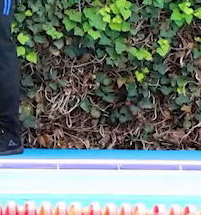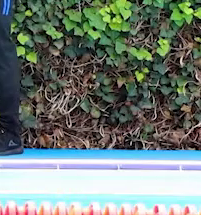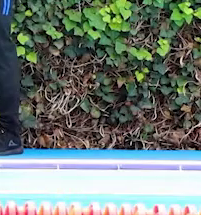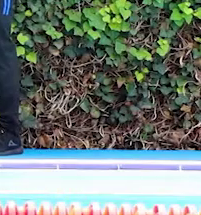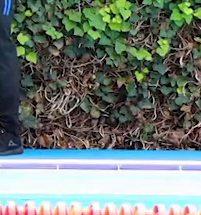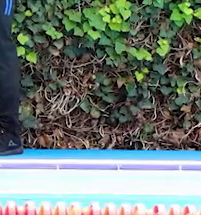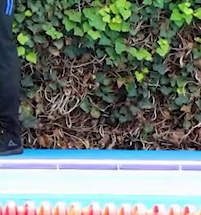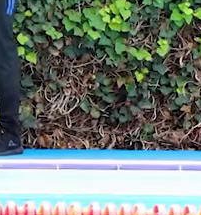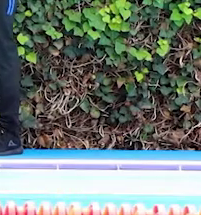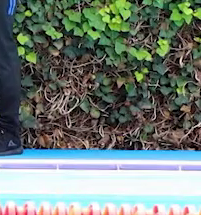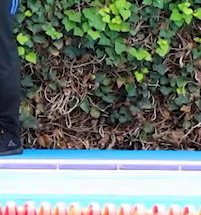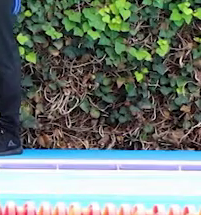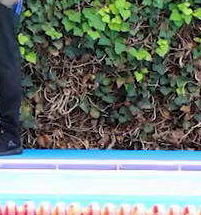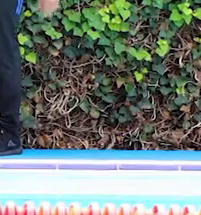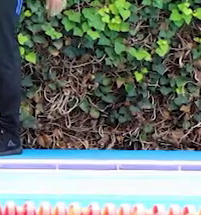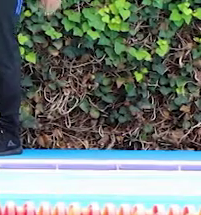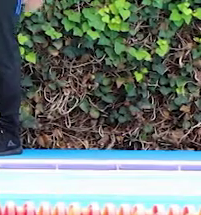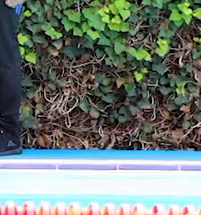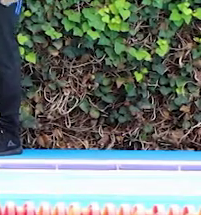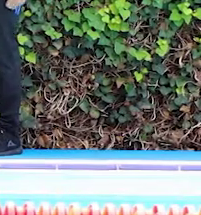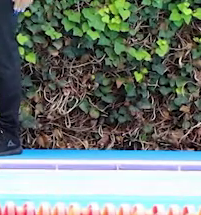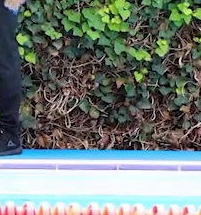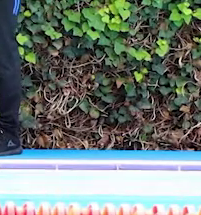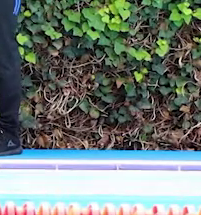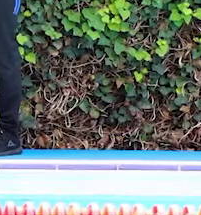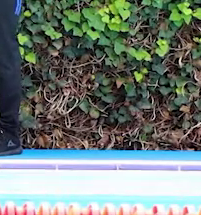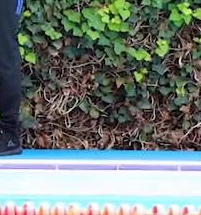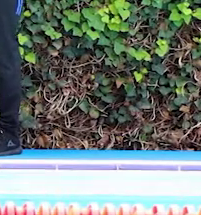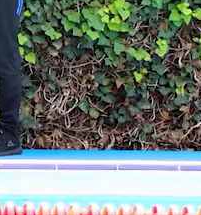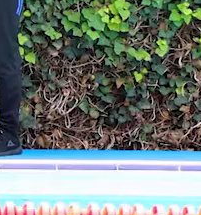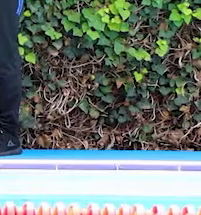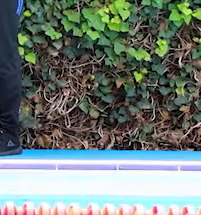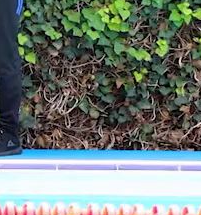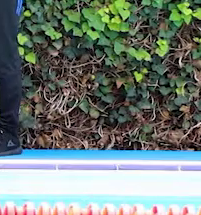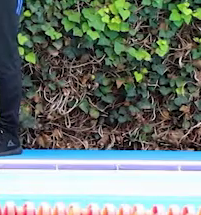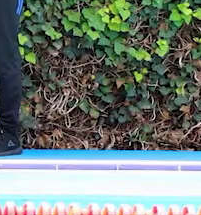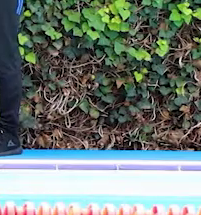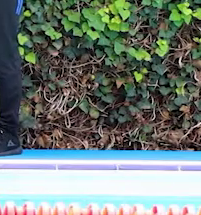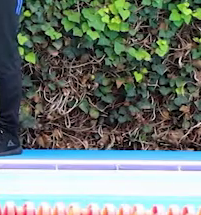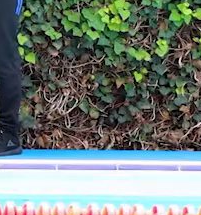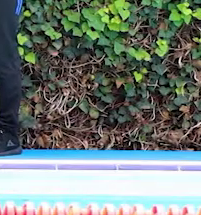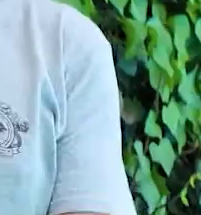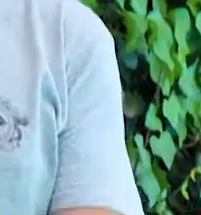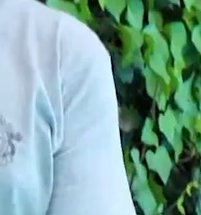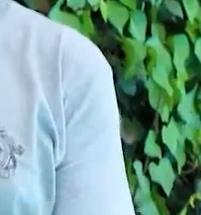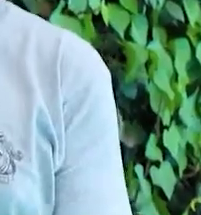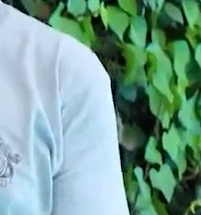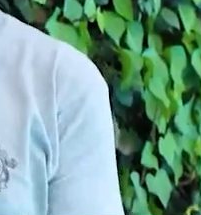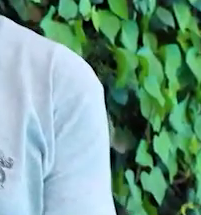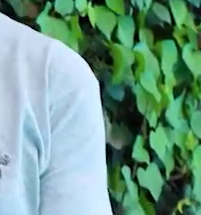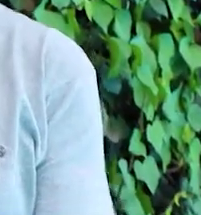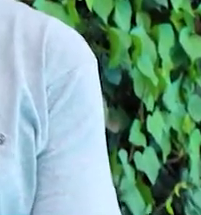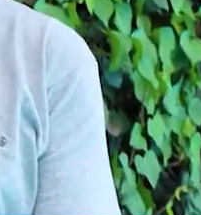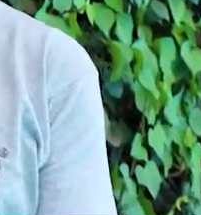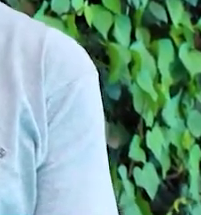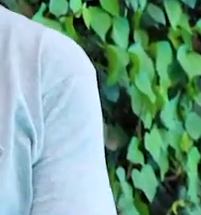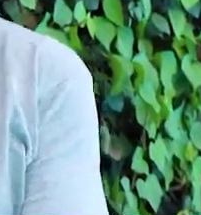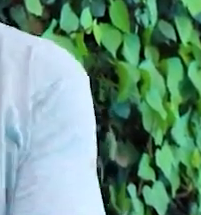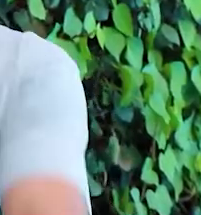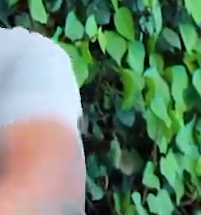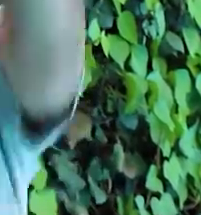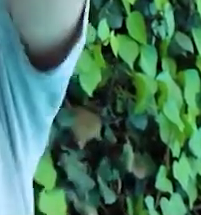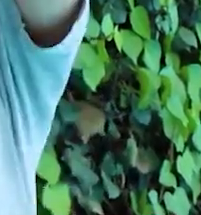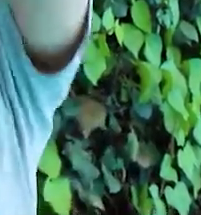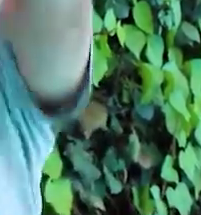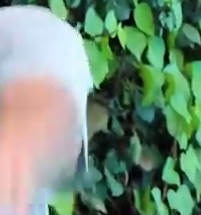en el suelo y nos vamos a estirar las piernas. Lo que vamos a hacer es elevar una pierna diez veces y